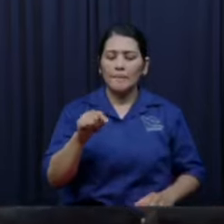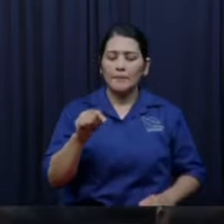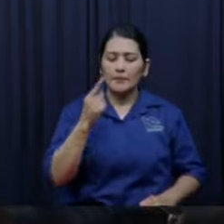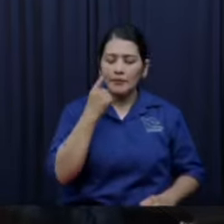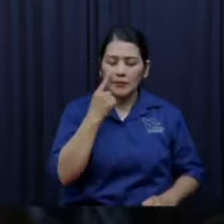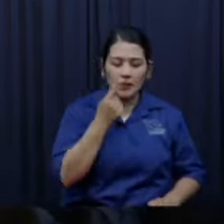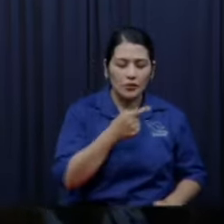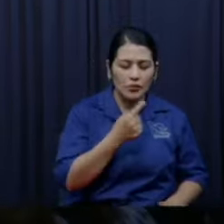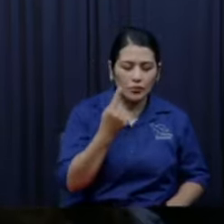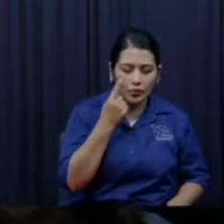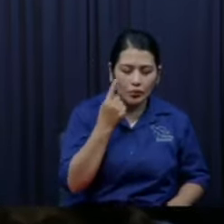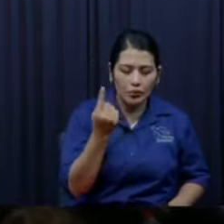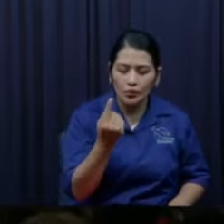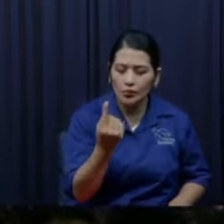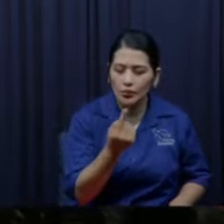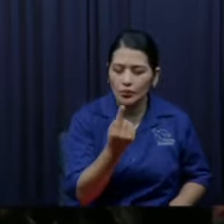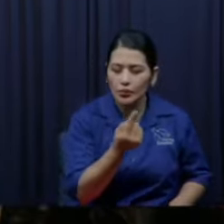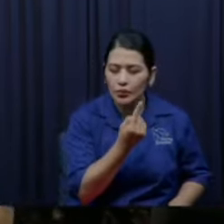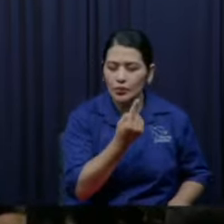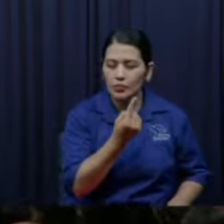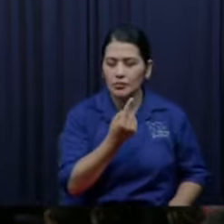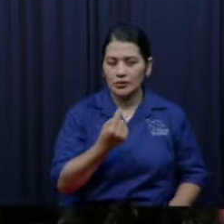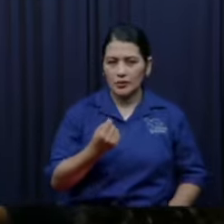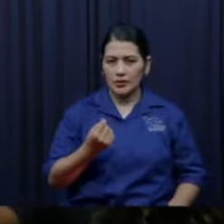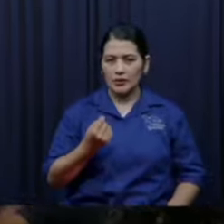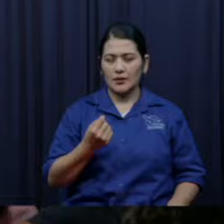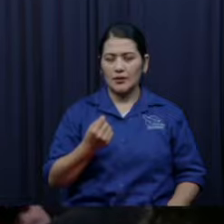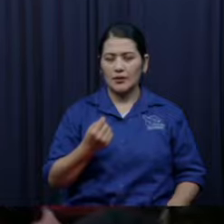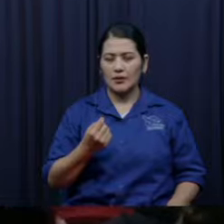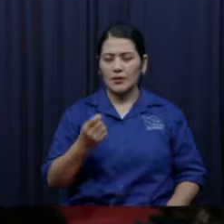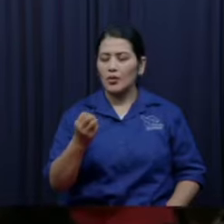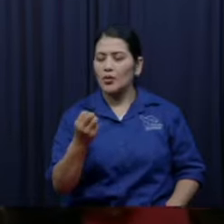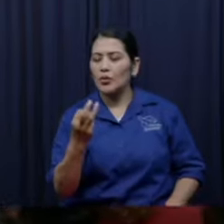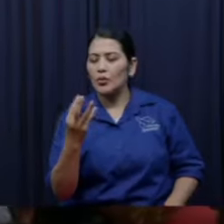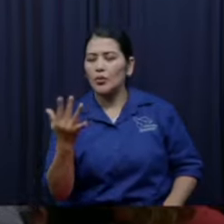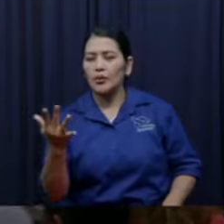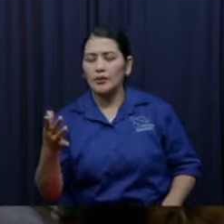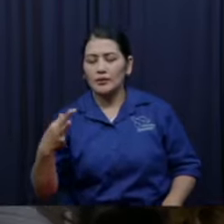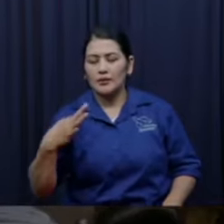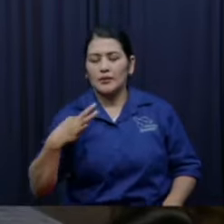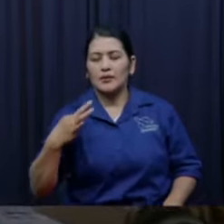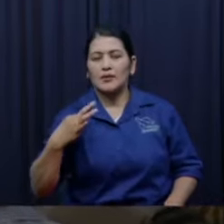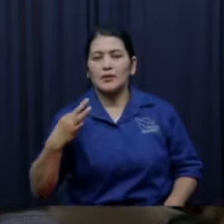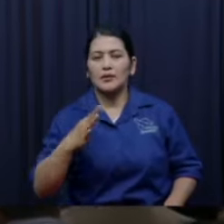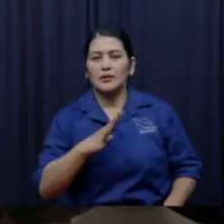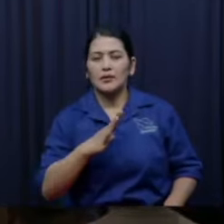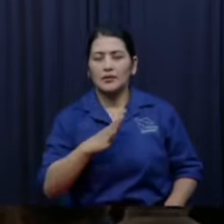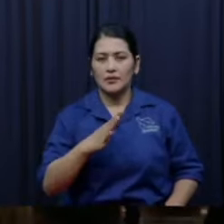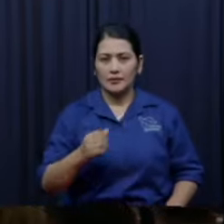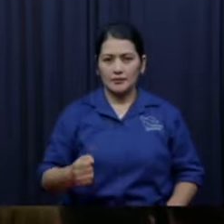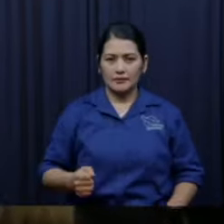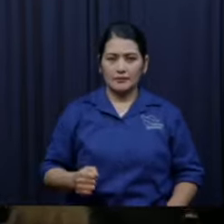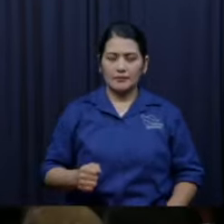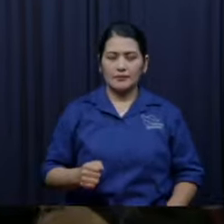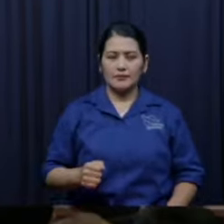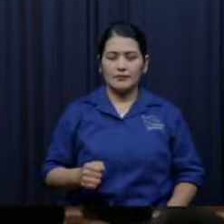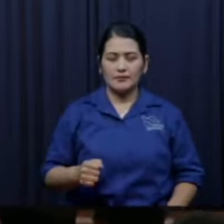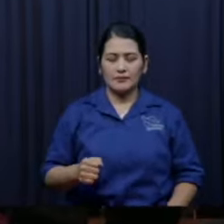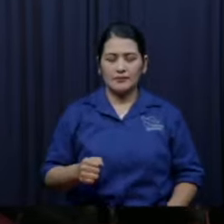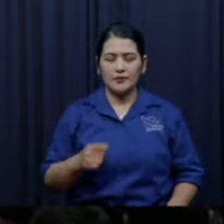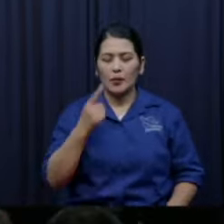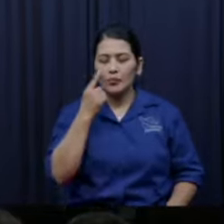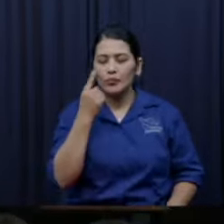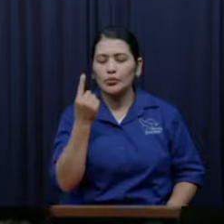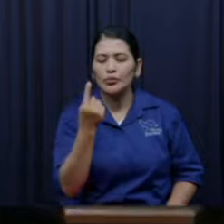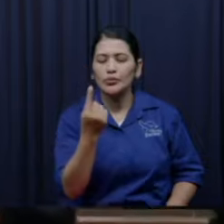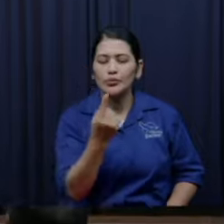decir que no tienes ropa ay no tengo ropa pero yo este domingo mejor me quedo en la casa en